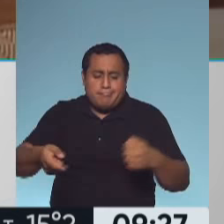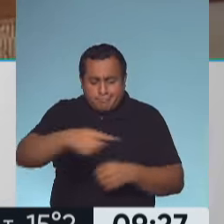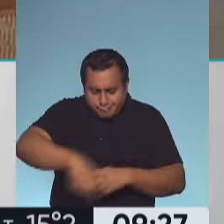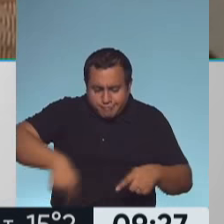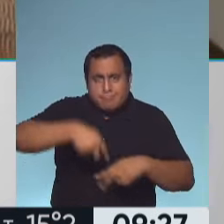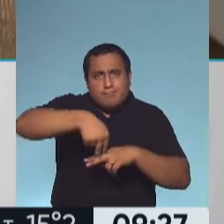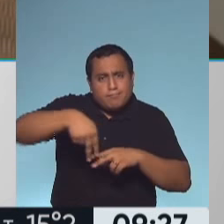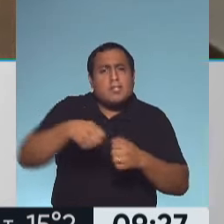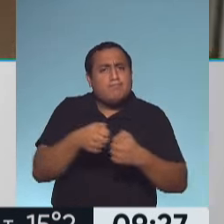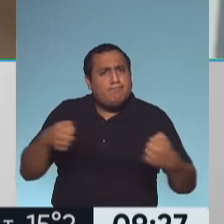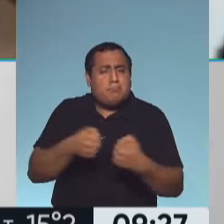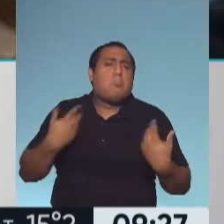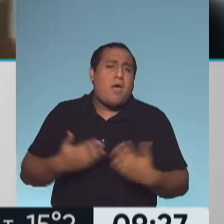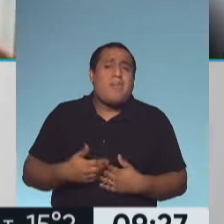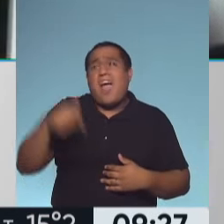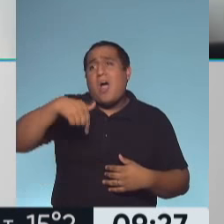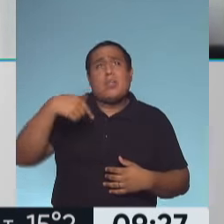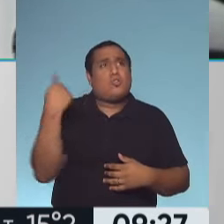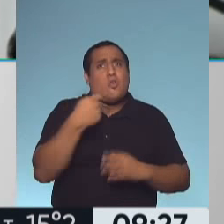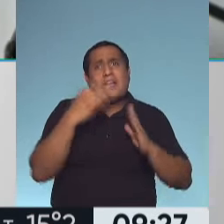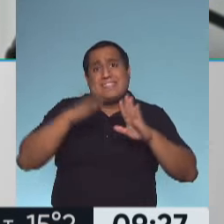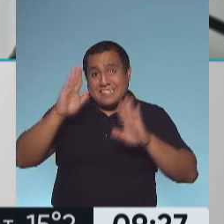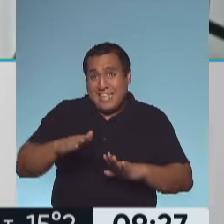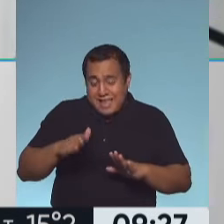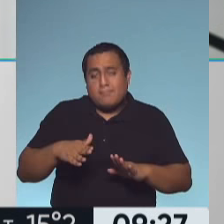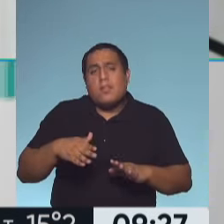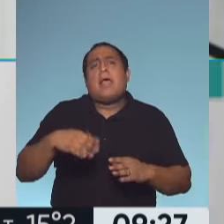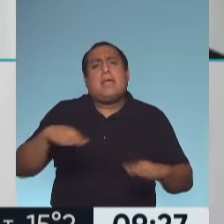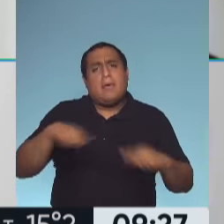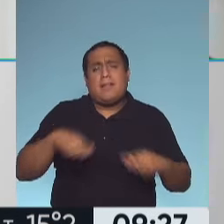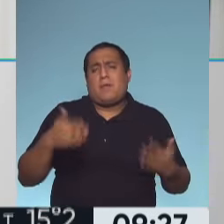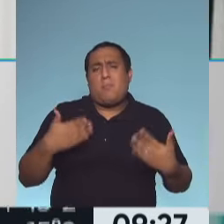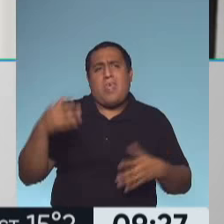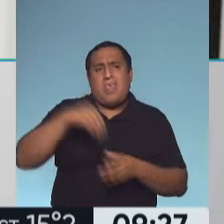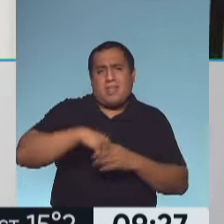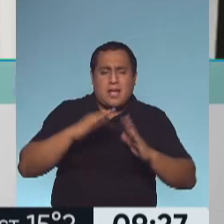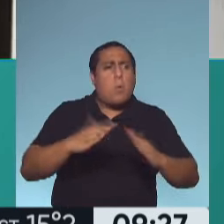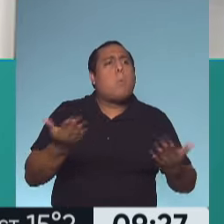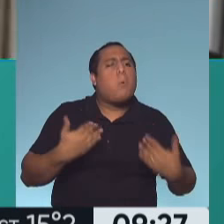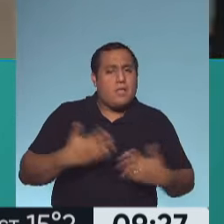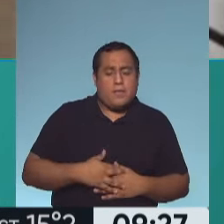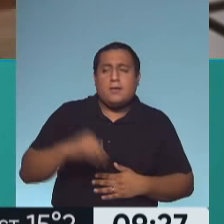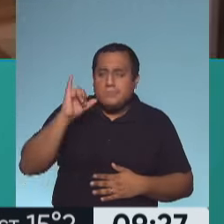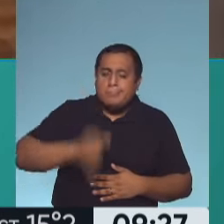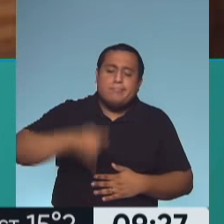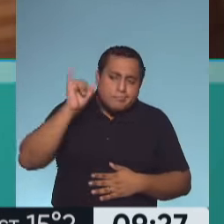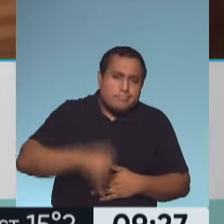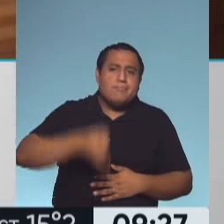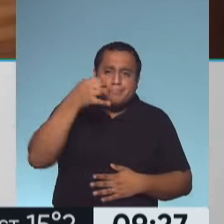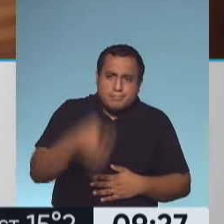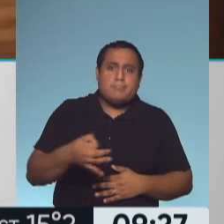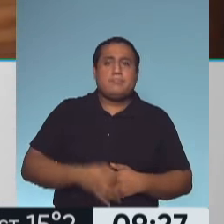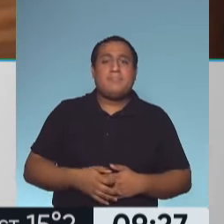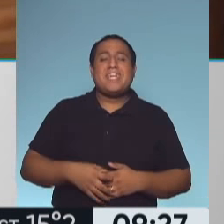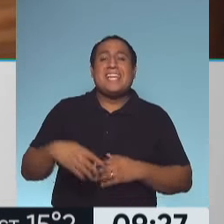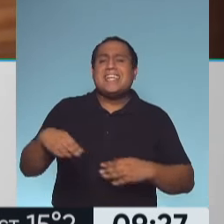que podemos ver ahora, donde todos tenemos que quedarnos más en casa, que estos ejercicios los podemos hacer, justo, los podemos hacer. Exactamente, Nati. Estos